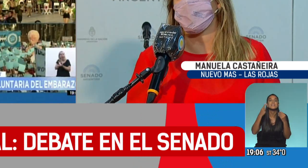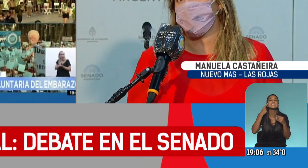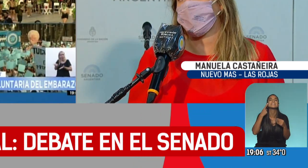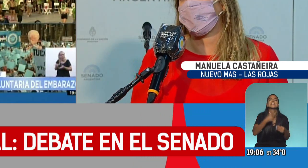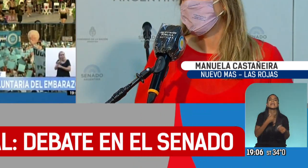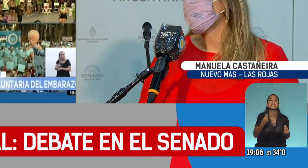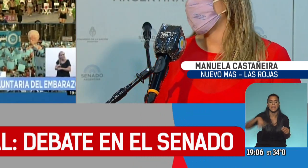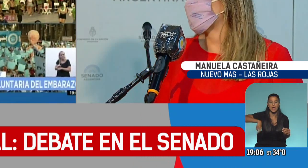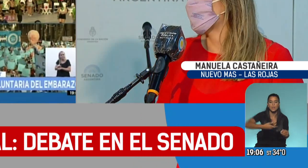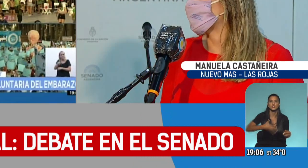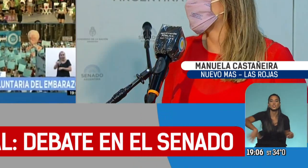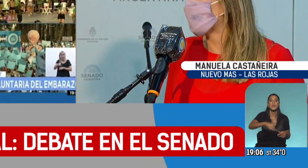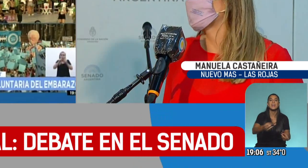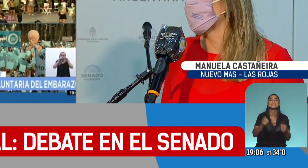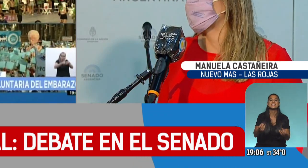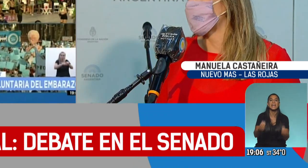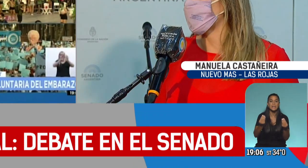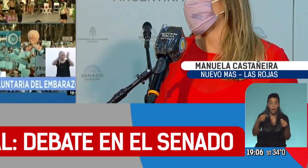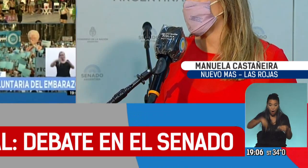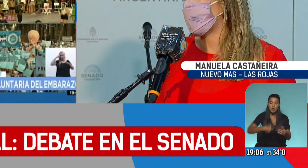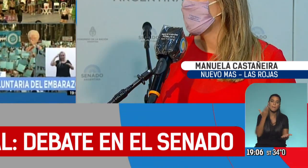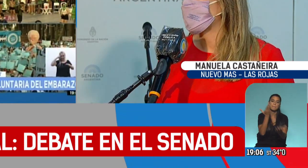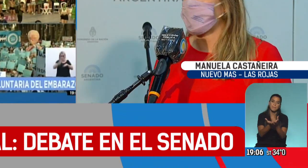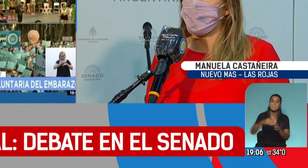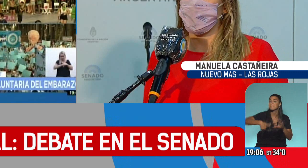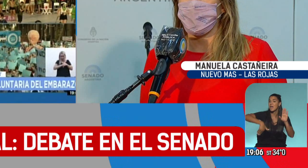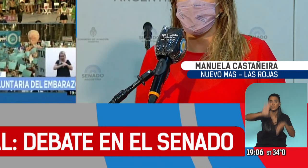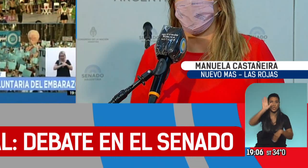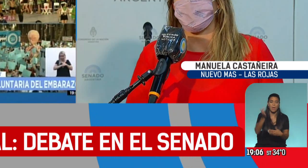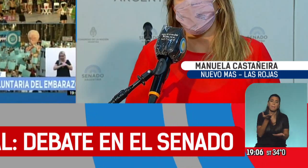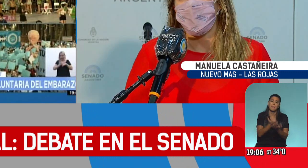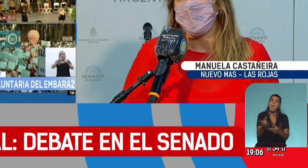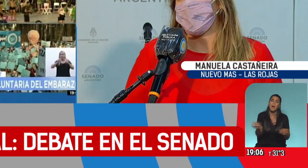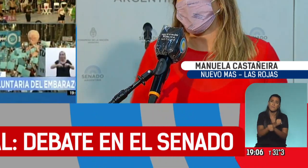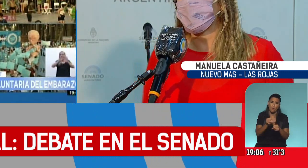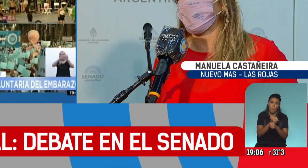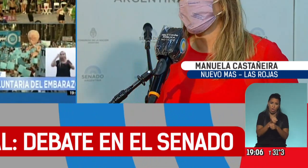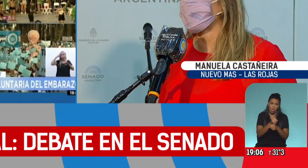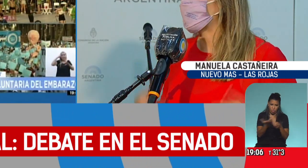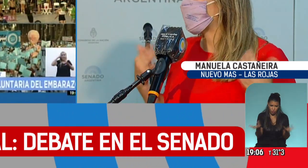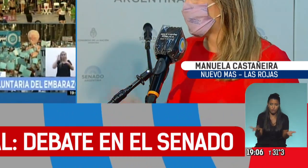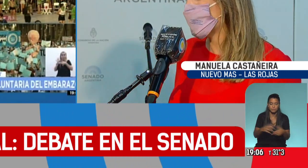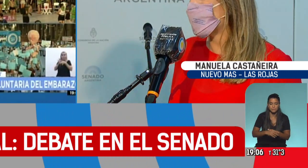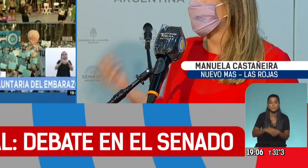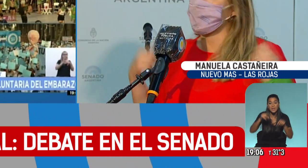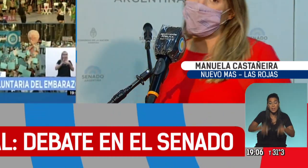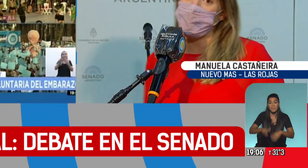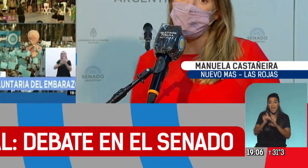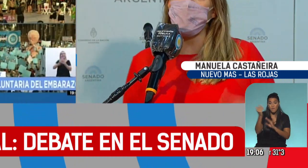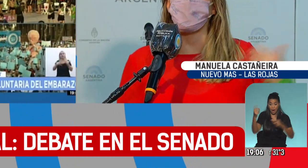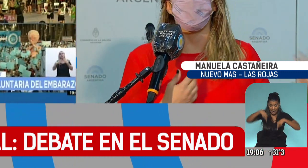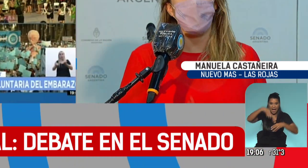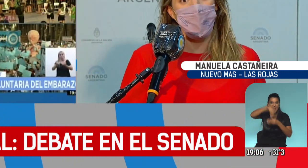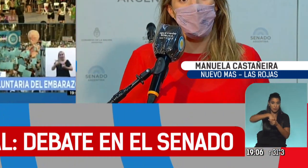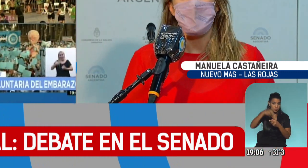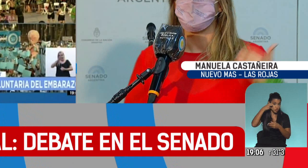argentina necesita, y en este momento está pidiendo a la mayoría social que se apruebe este derecho. Además, llegada esta hora, también afuera, estamos adentro